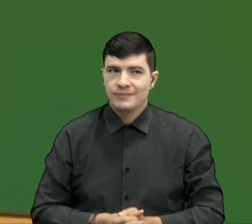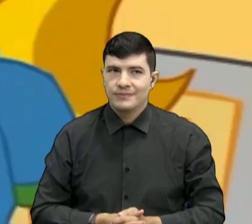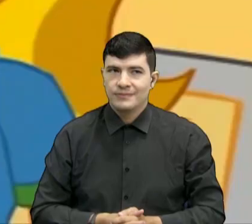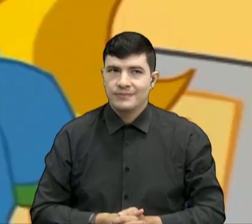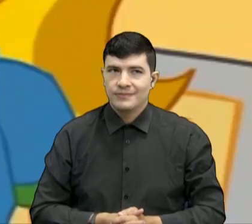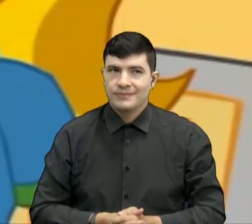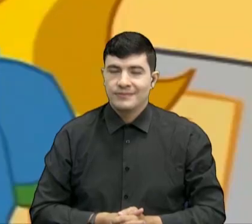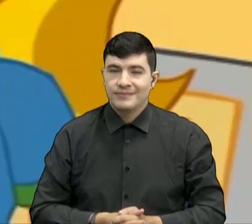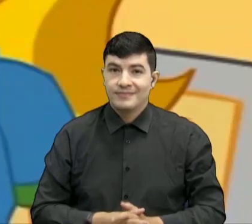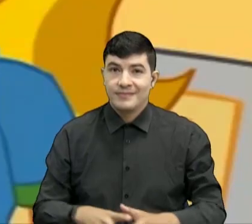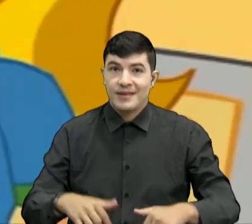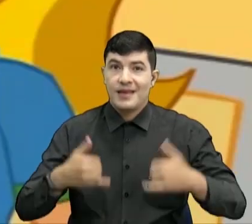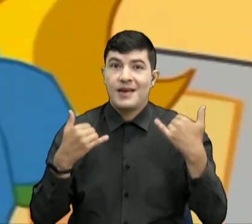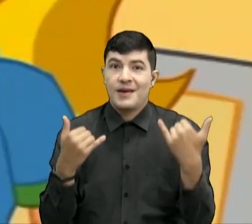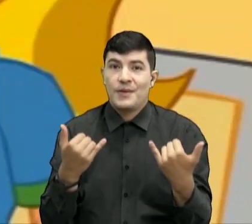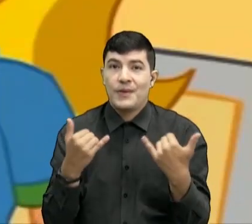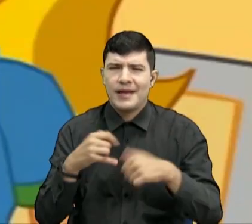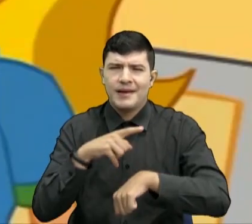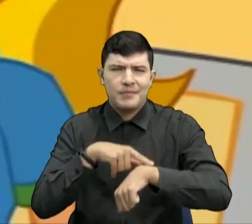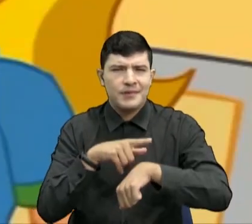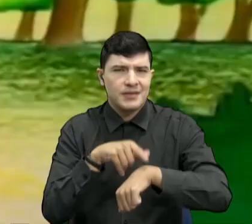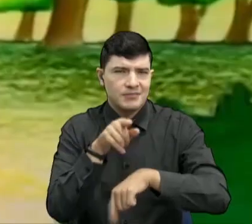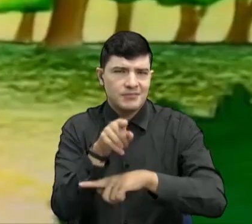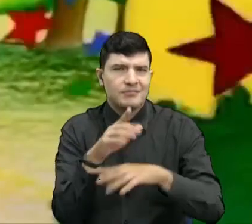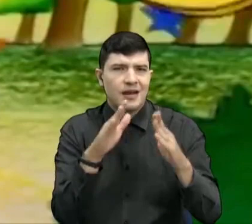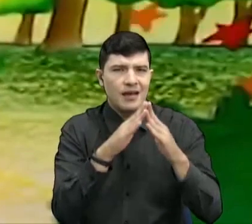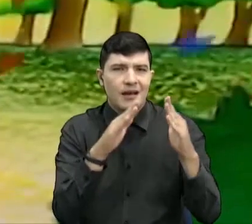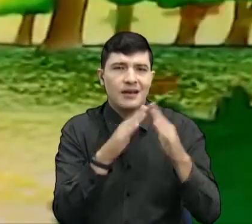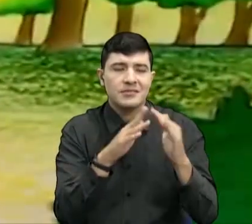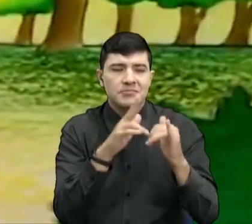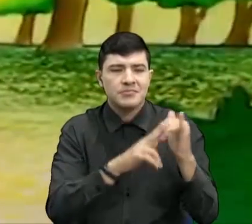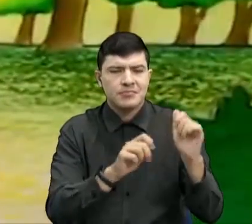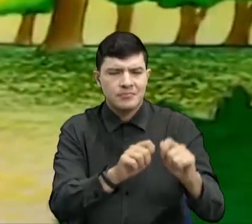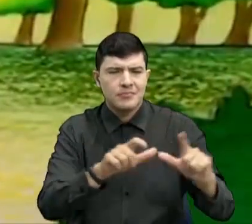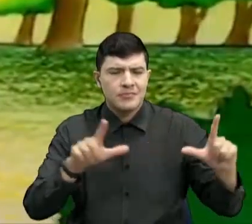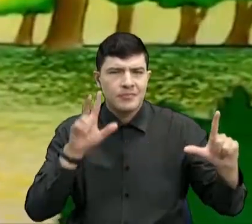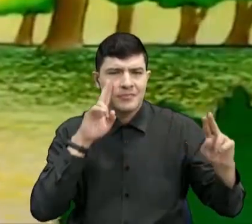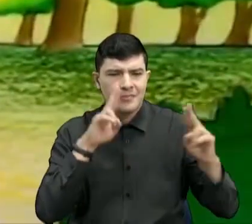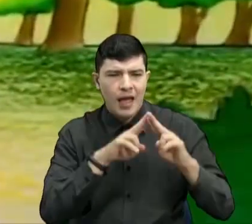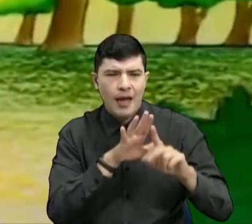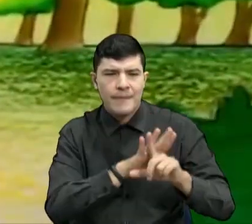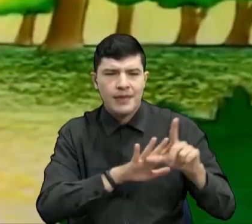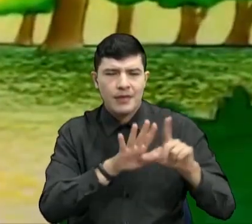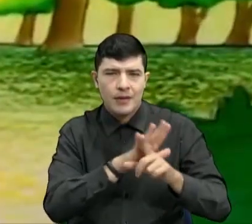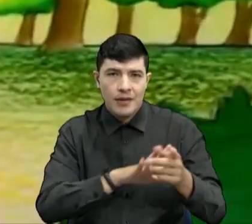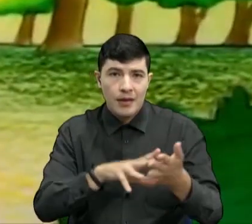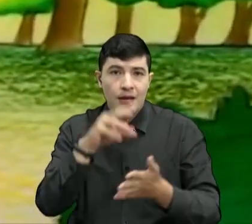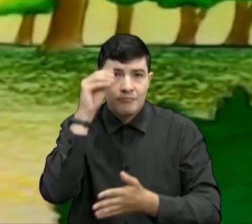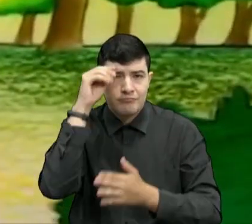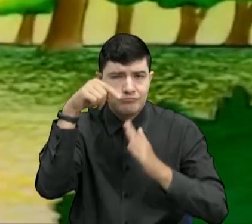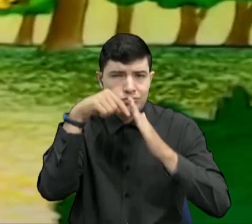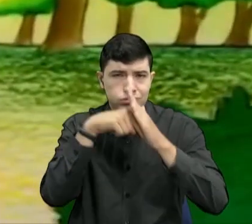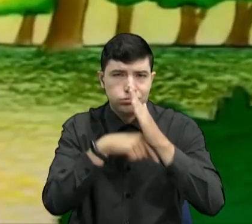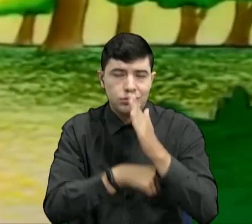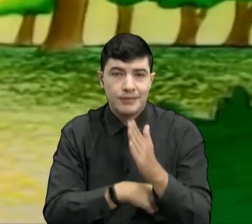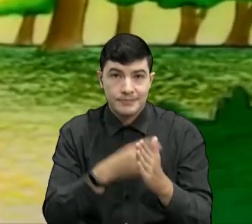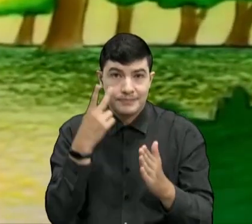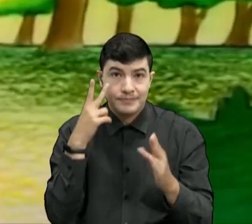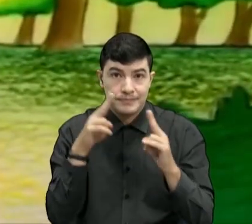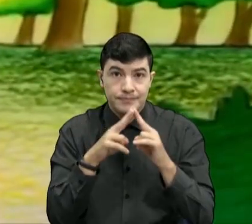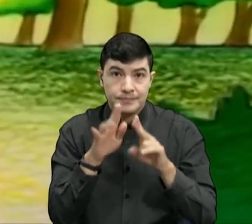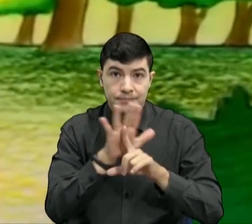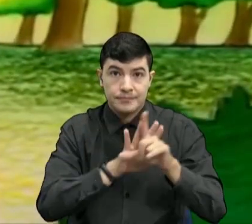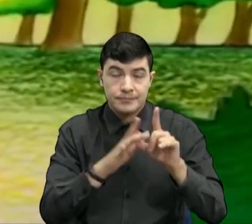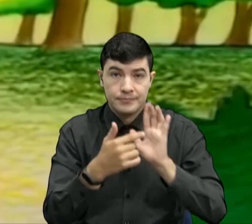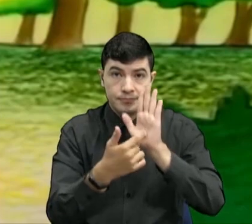Llegó el momento para que desde tu casita sigas reforzando lo que aprendiste hoy con los siguientes videos que encontrarás